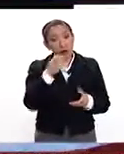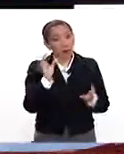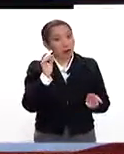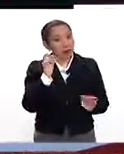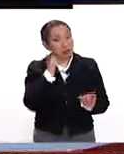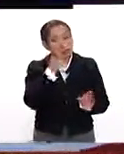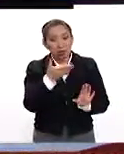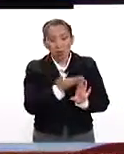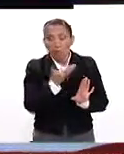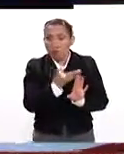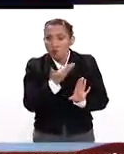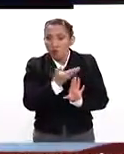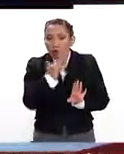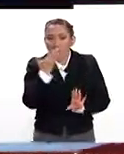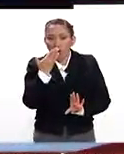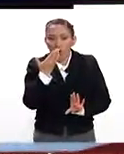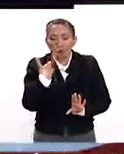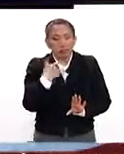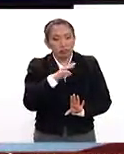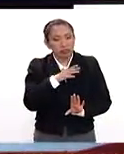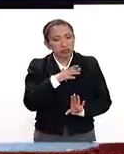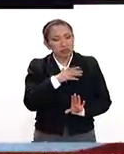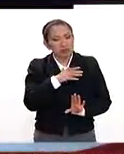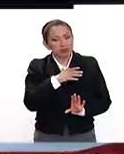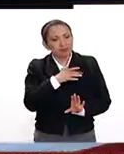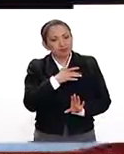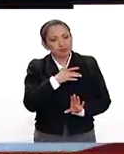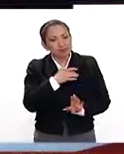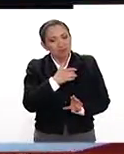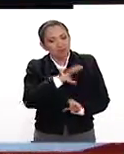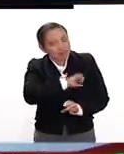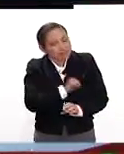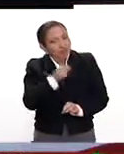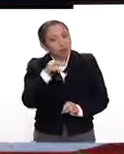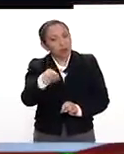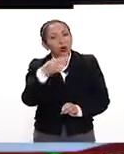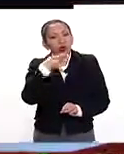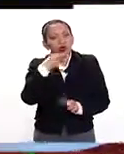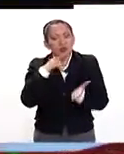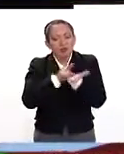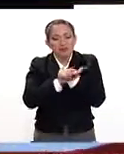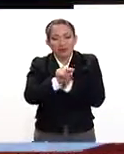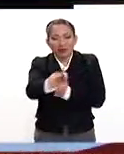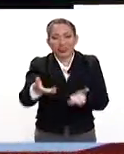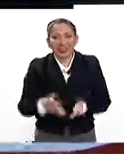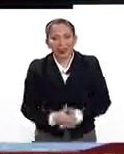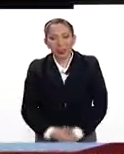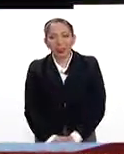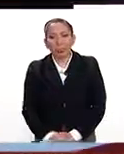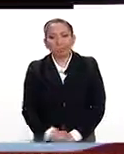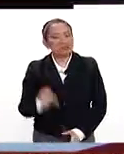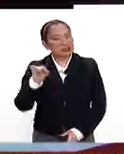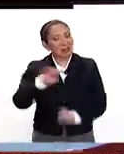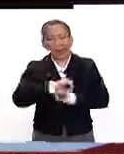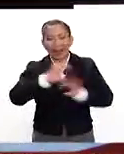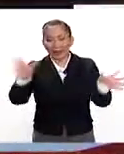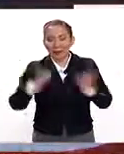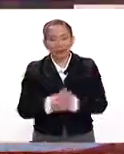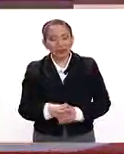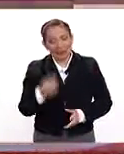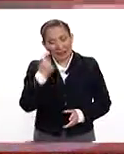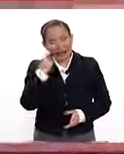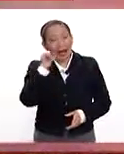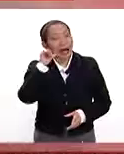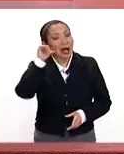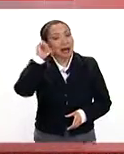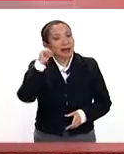como ya lo dijo mi compañera Pati Betás, un ferviente usuario de las redes sociales. Así es, sí, señor. Bueno,